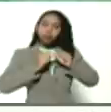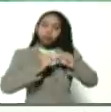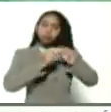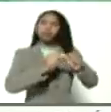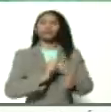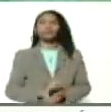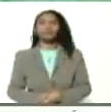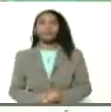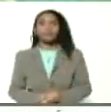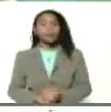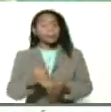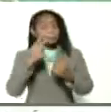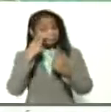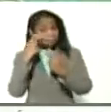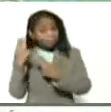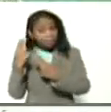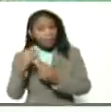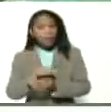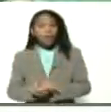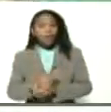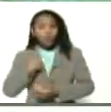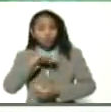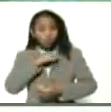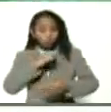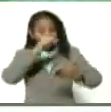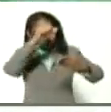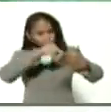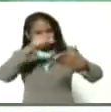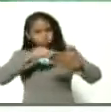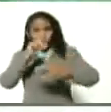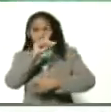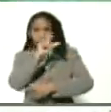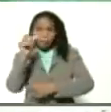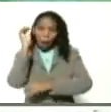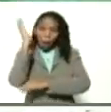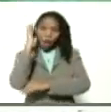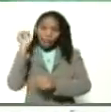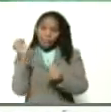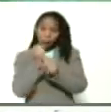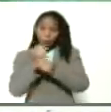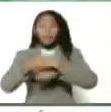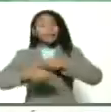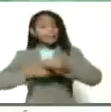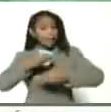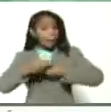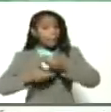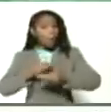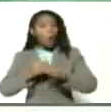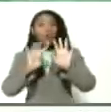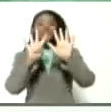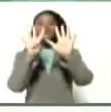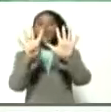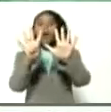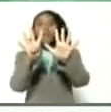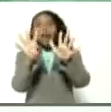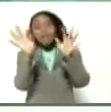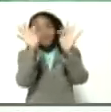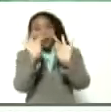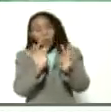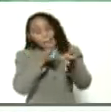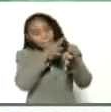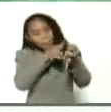Fíjense. Estuvimos revisando hace una semana en la jornada de trabajo que hicimos. Los nueve vértices.